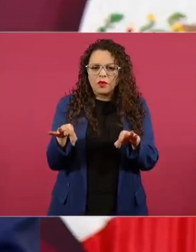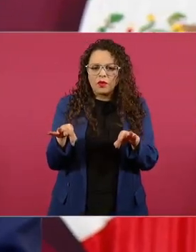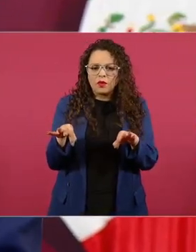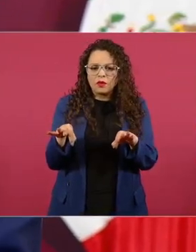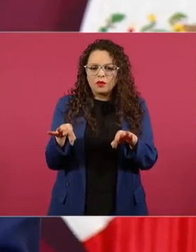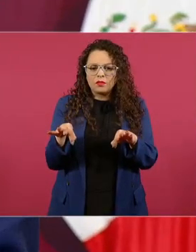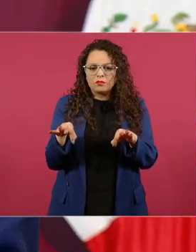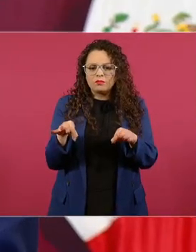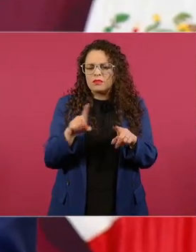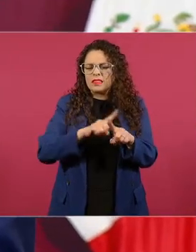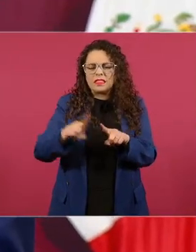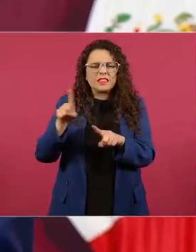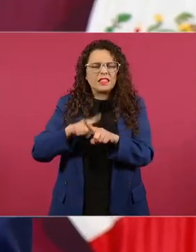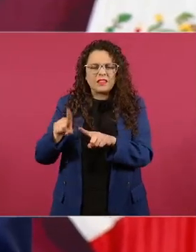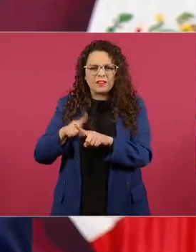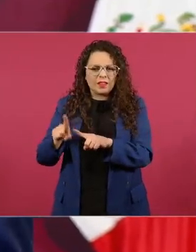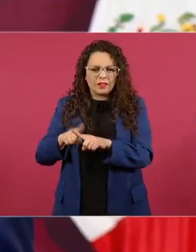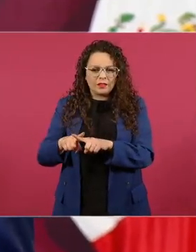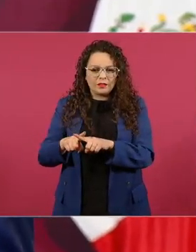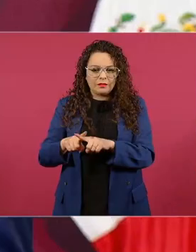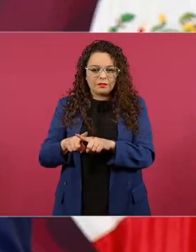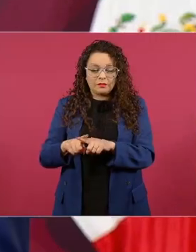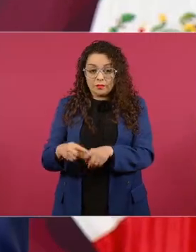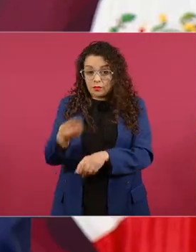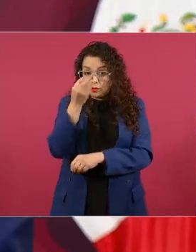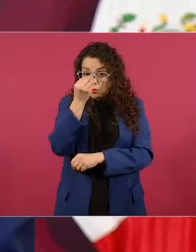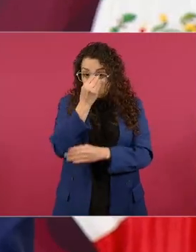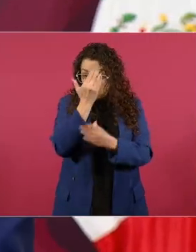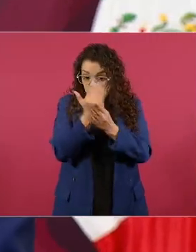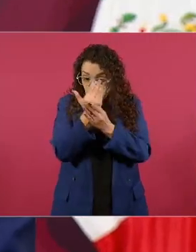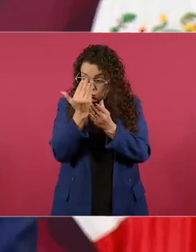bueno son tomos y tomos